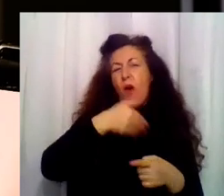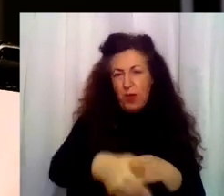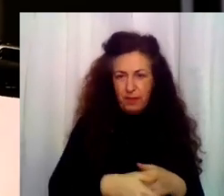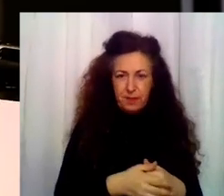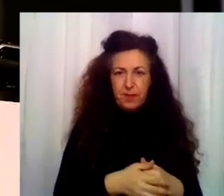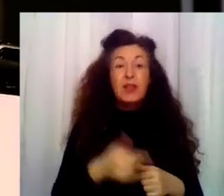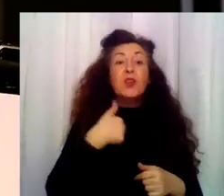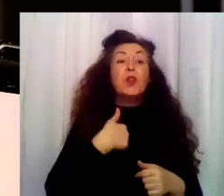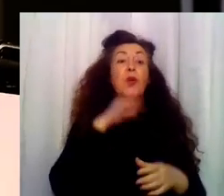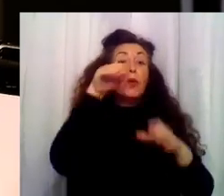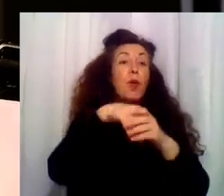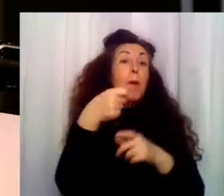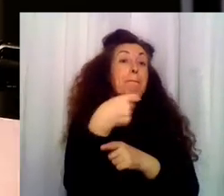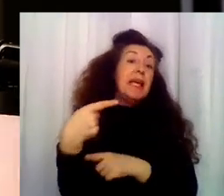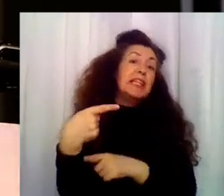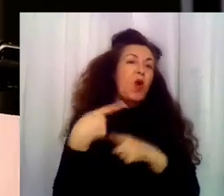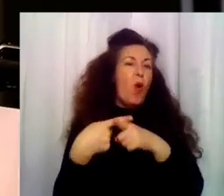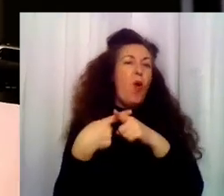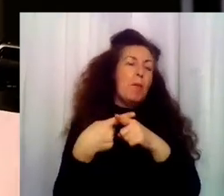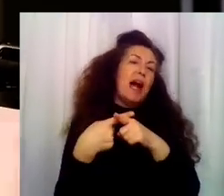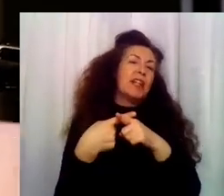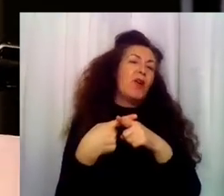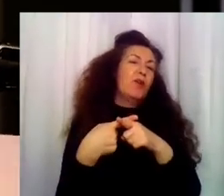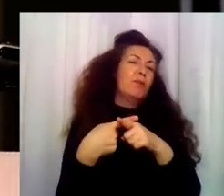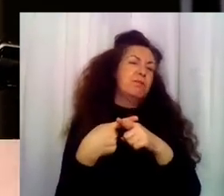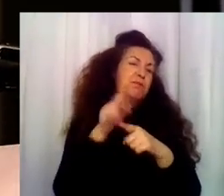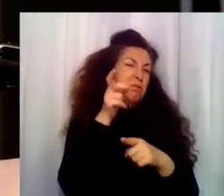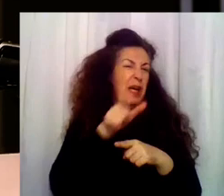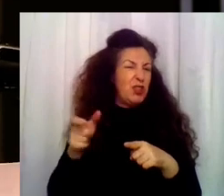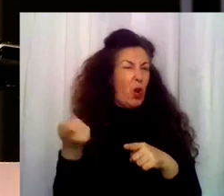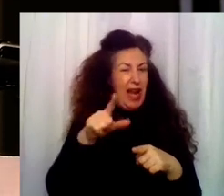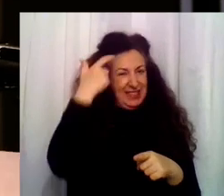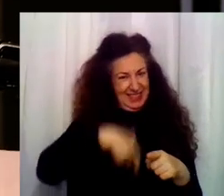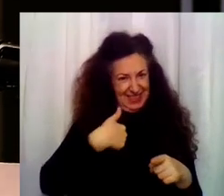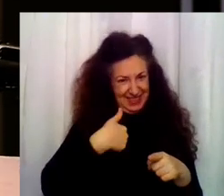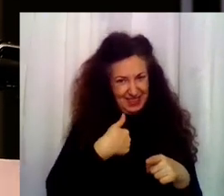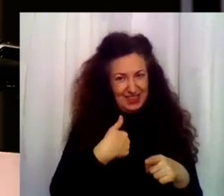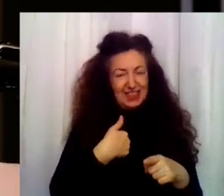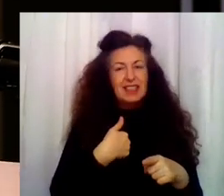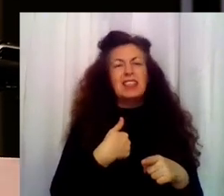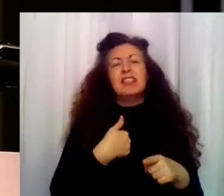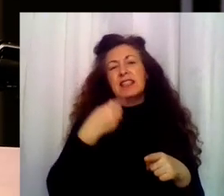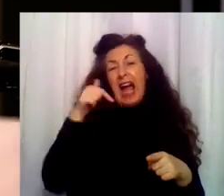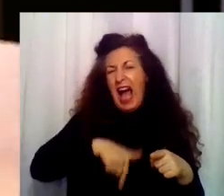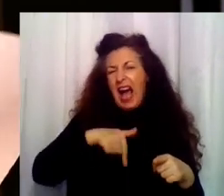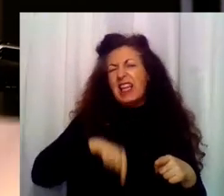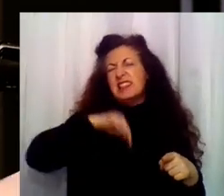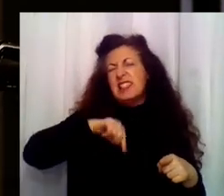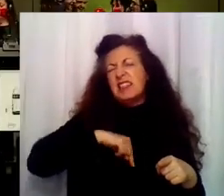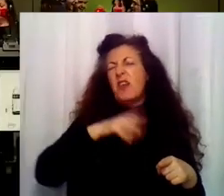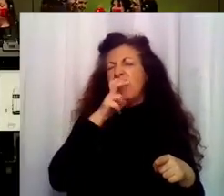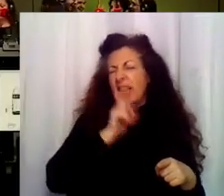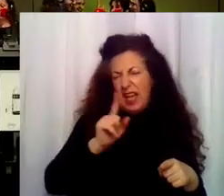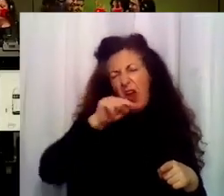Bueno, voy a estar en un piso con otra del tipo mío. Bueno, a ver. Vale, que tampoco lo he pasado tan mal aquí. ¿Qué coño?